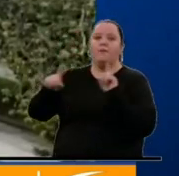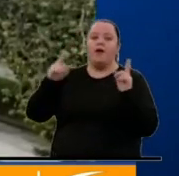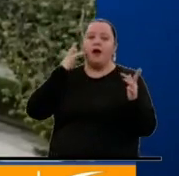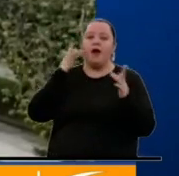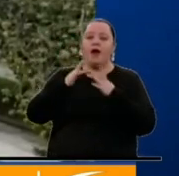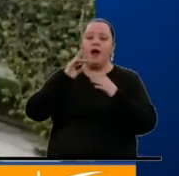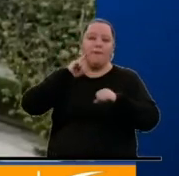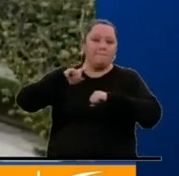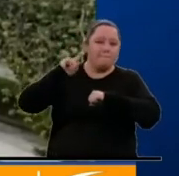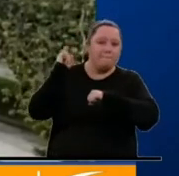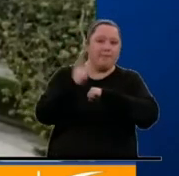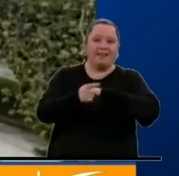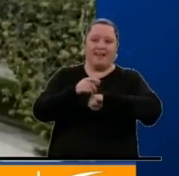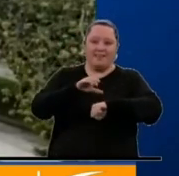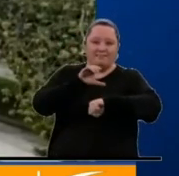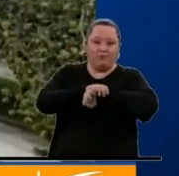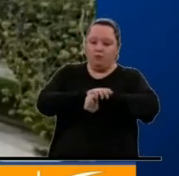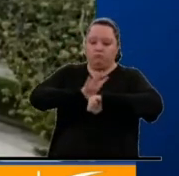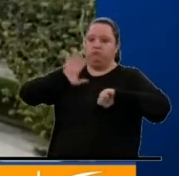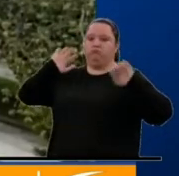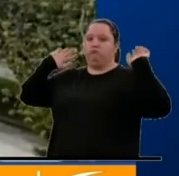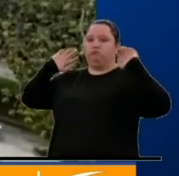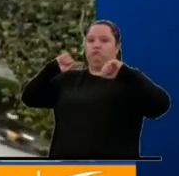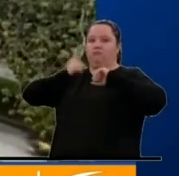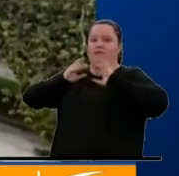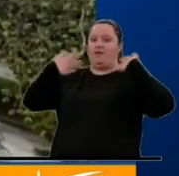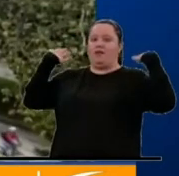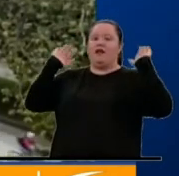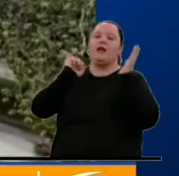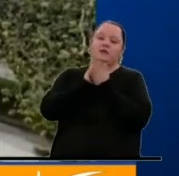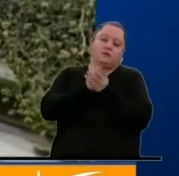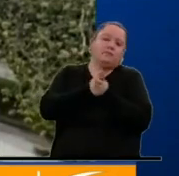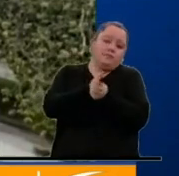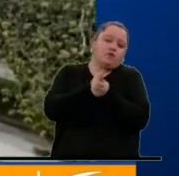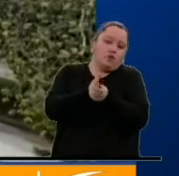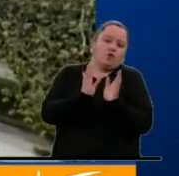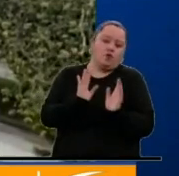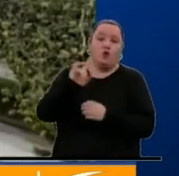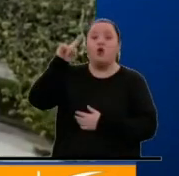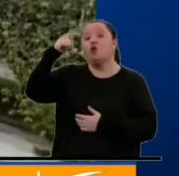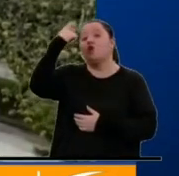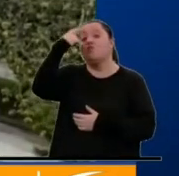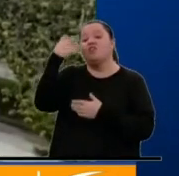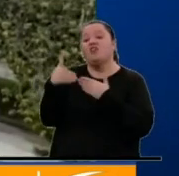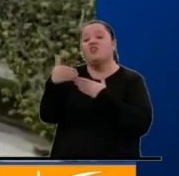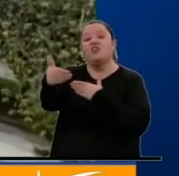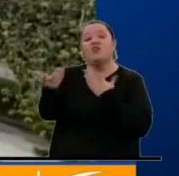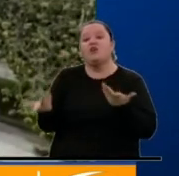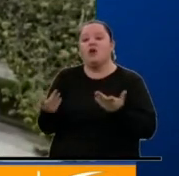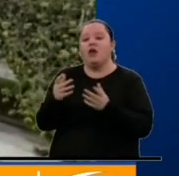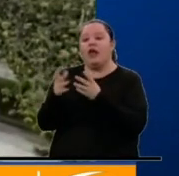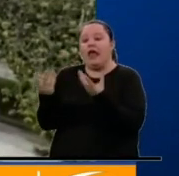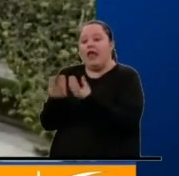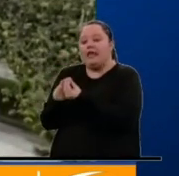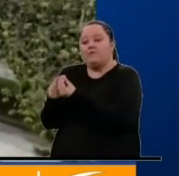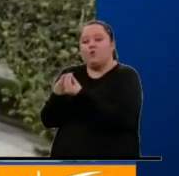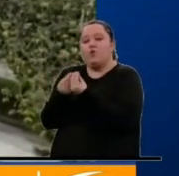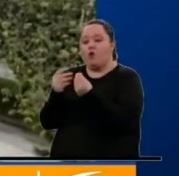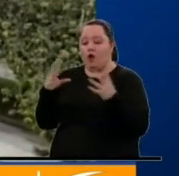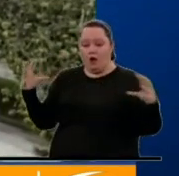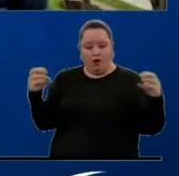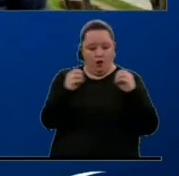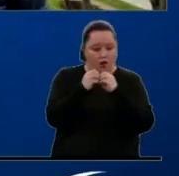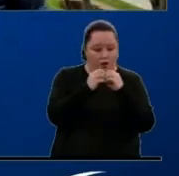captura está dentro de lo previsto para esta metodología. ¿Qué viene? Que el gobierno colombiano define al equipo negociador para este tema de